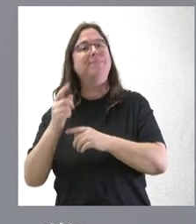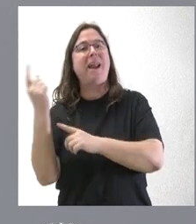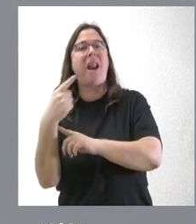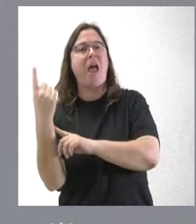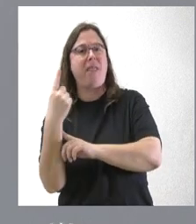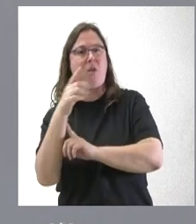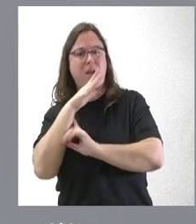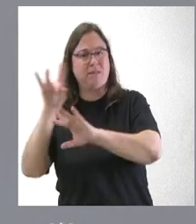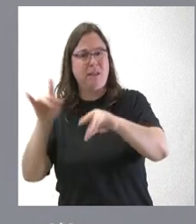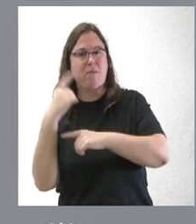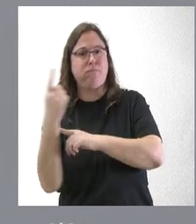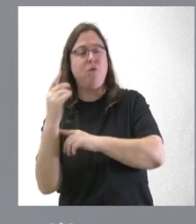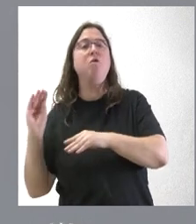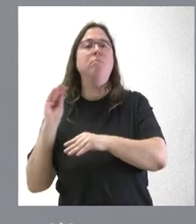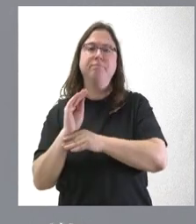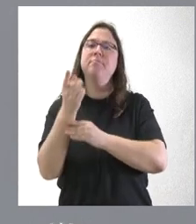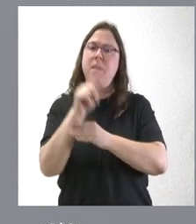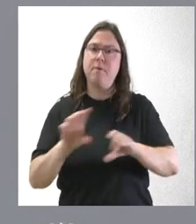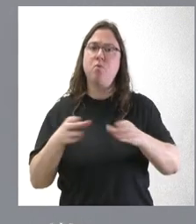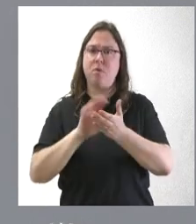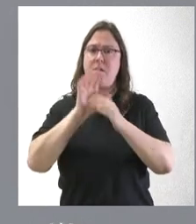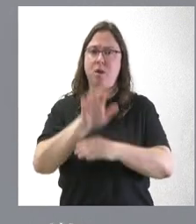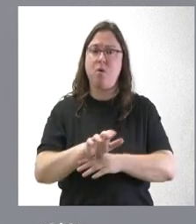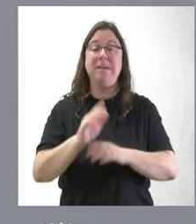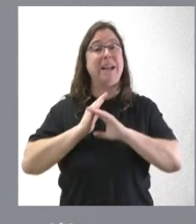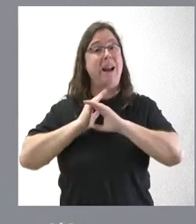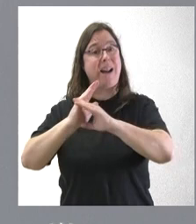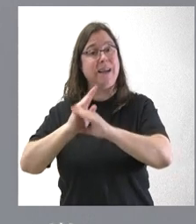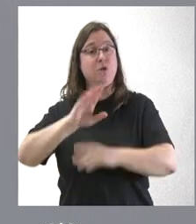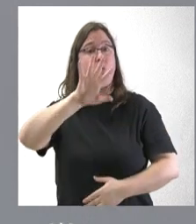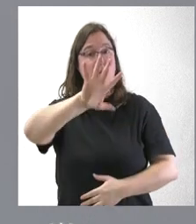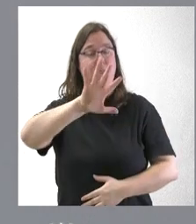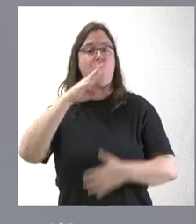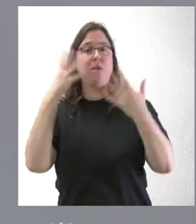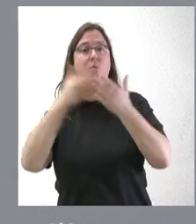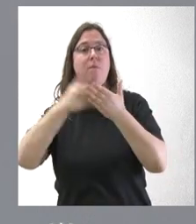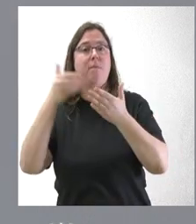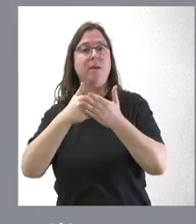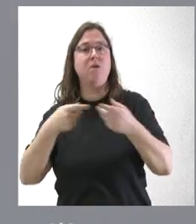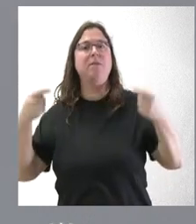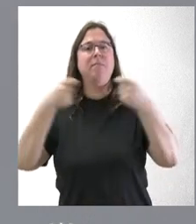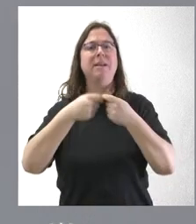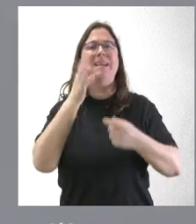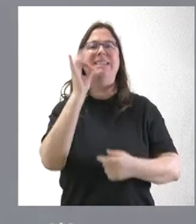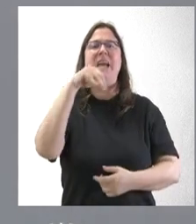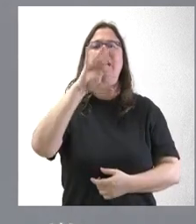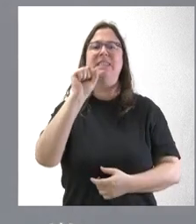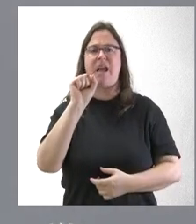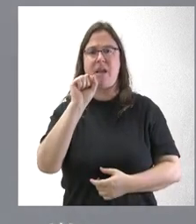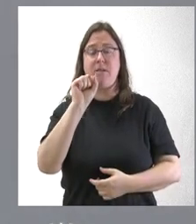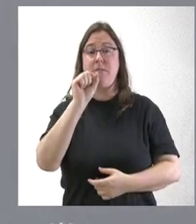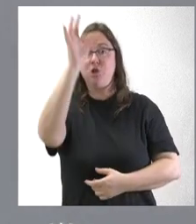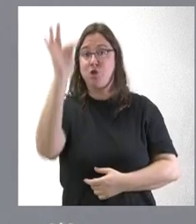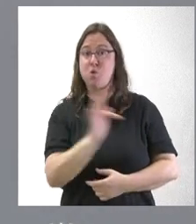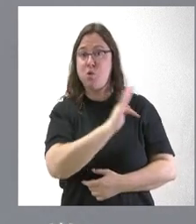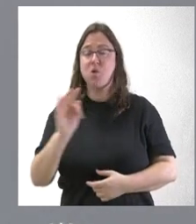financiadas también por la Junta de Castilla y León y el resto, 59 millones de euros financiados por Sellasa. Total, la inversión, 100